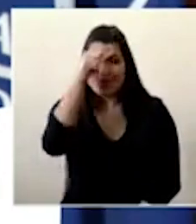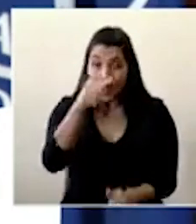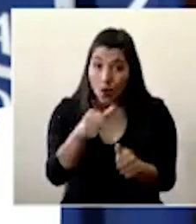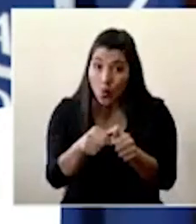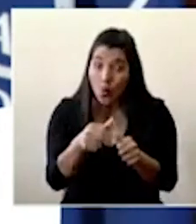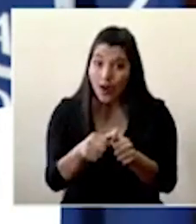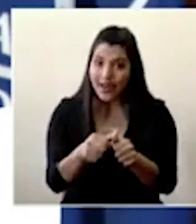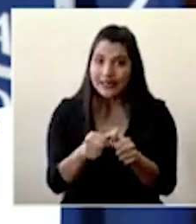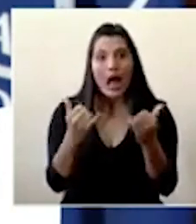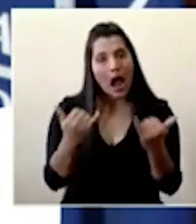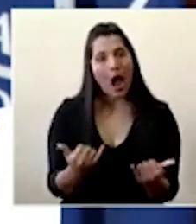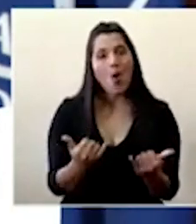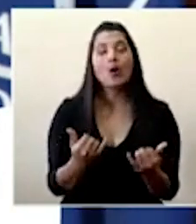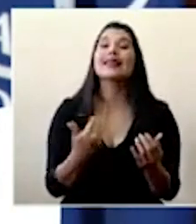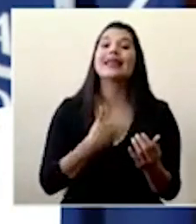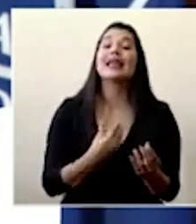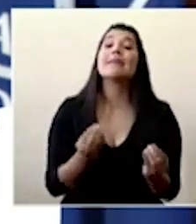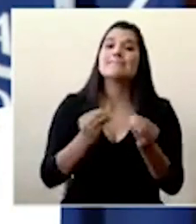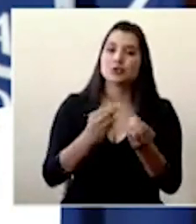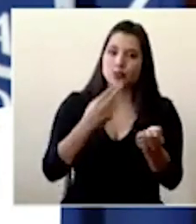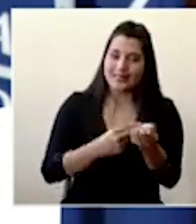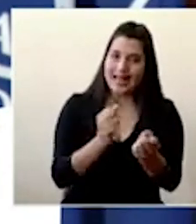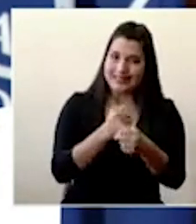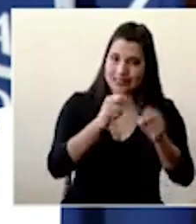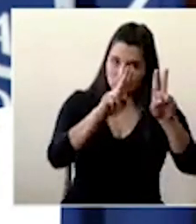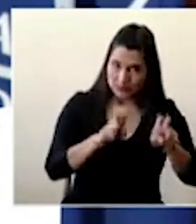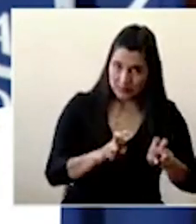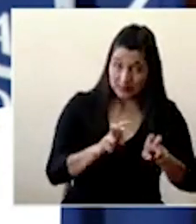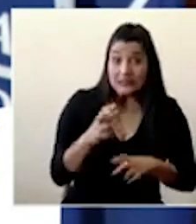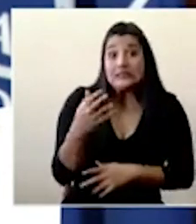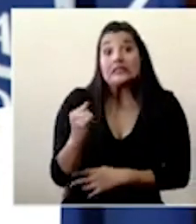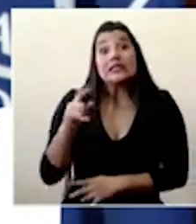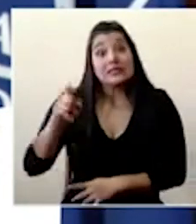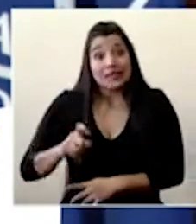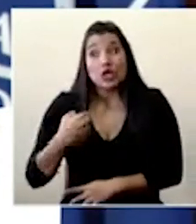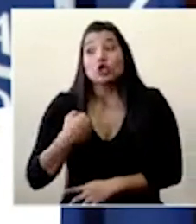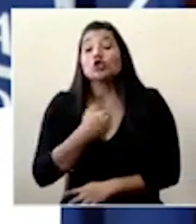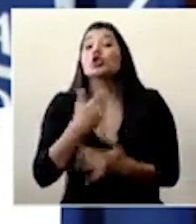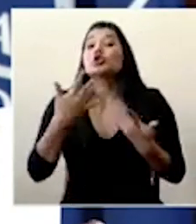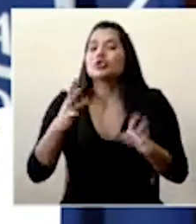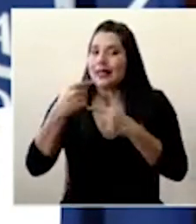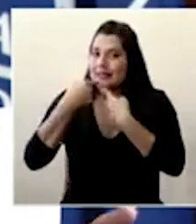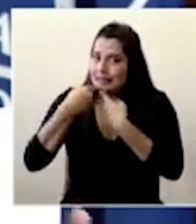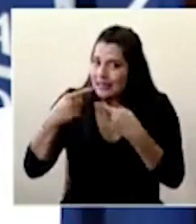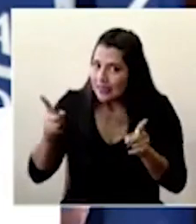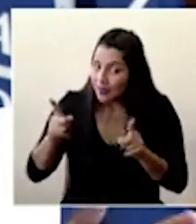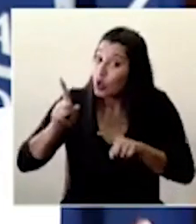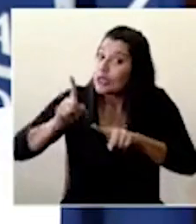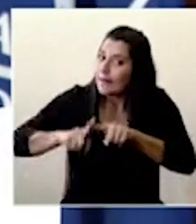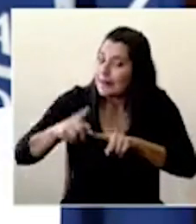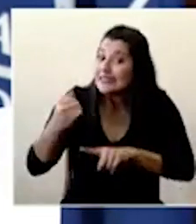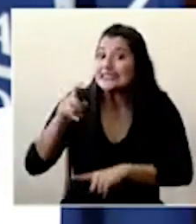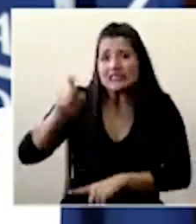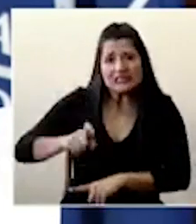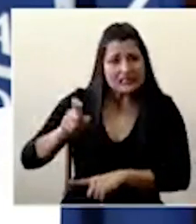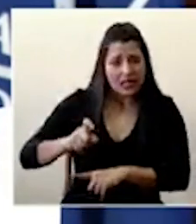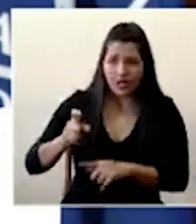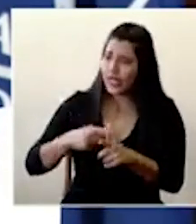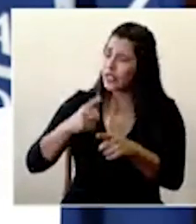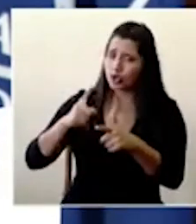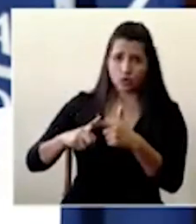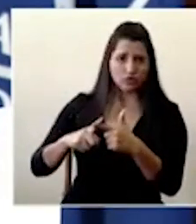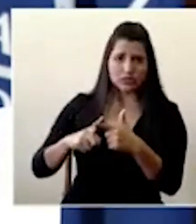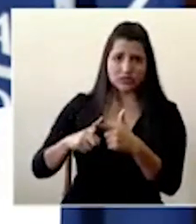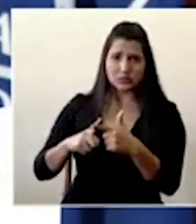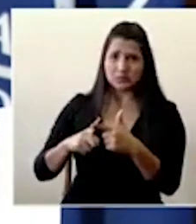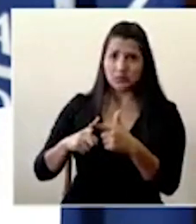tiene más centros hospitalarios funcionando y de ser necesario lo hemos indicado vamos viendo el comportamiento vamos a habilitar otros establecimientos ya